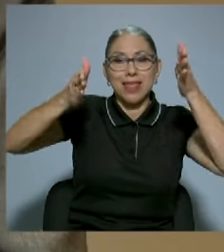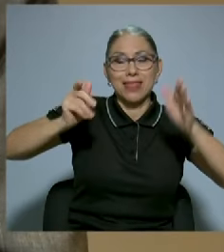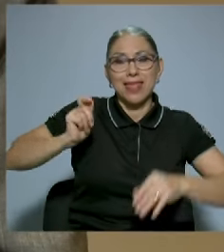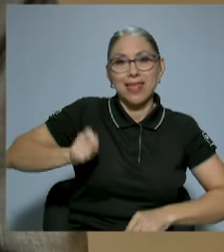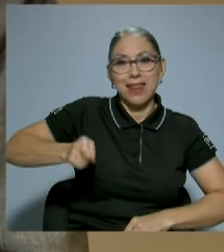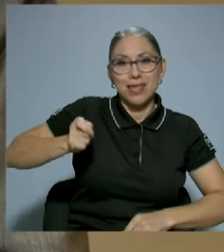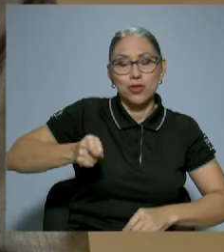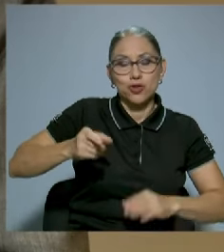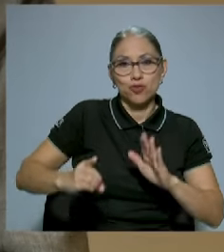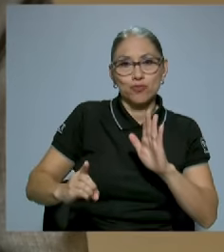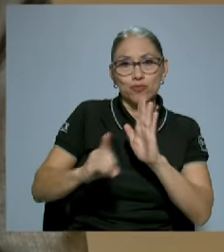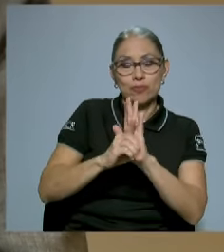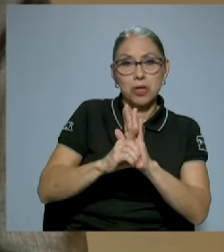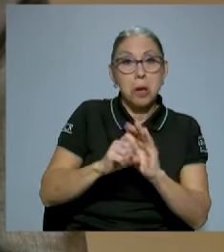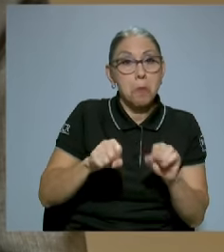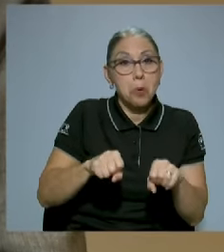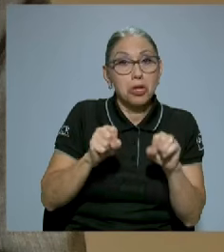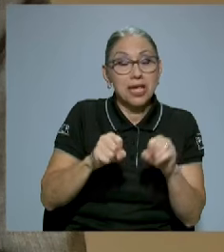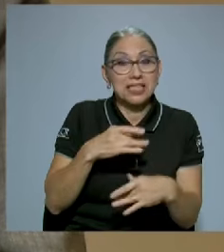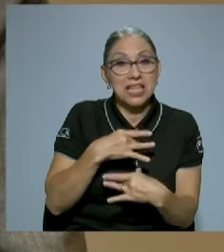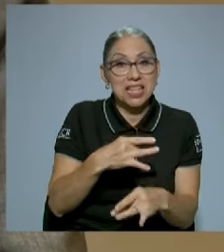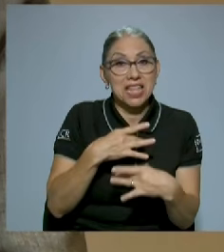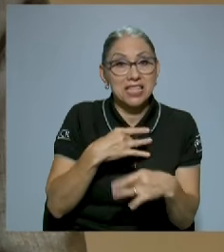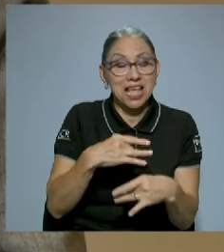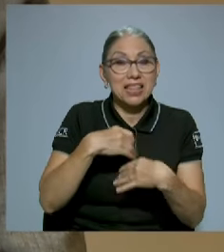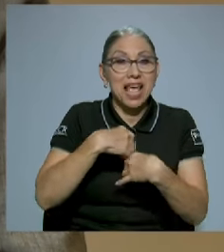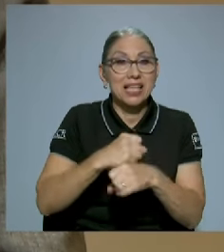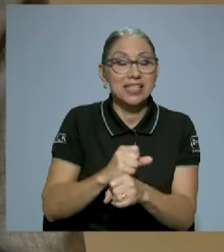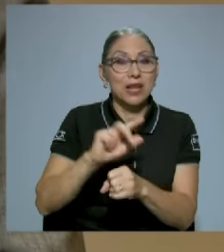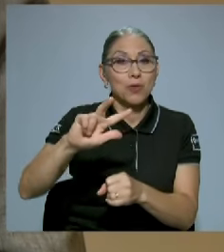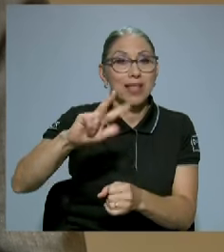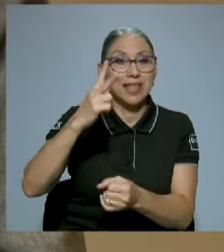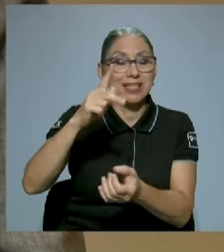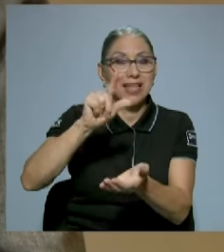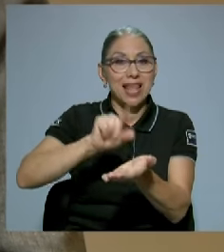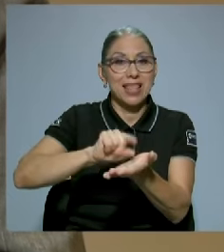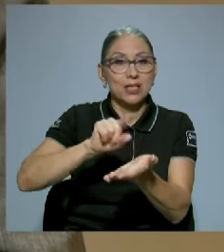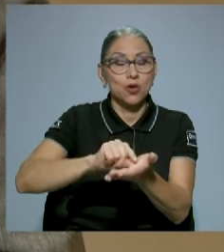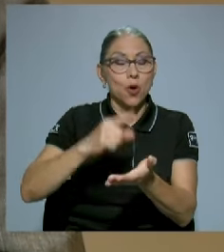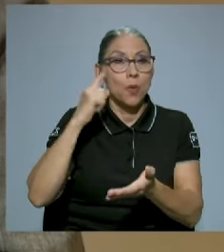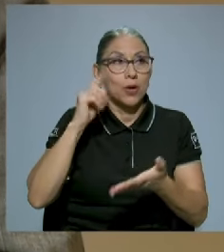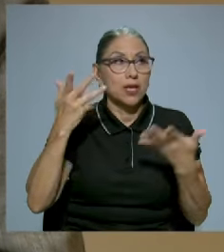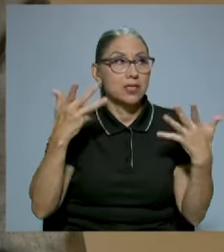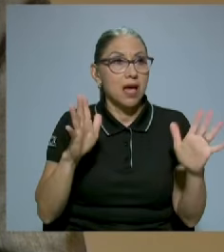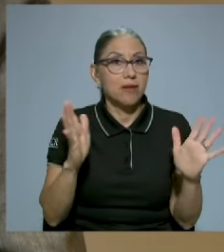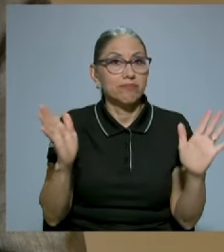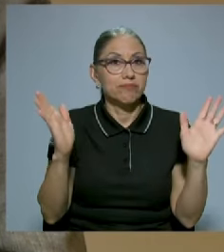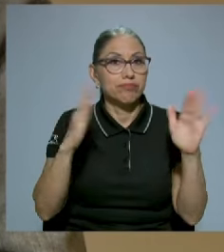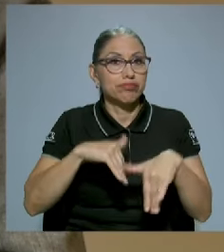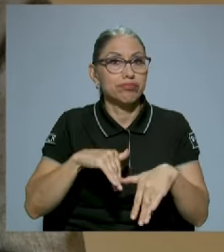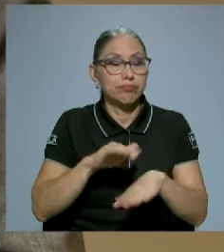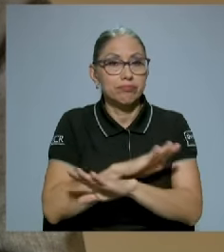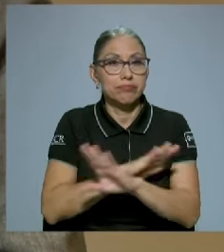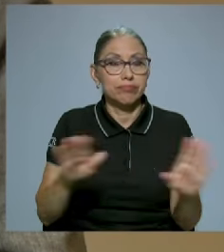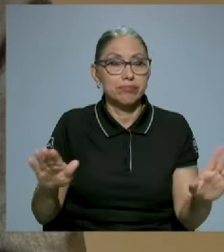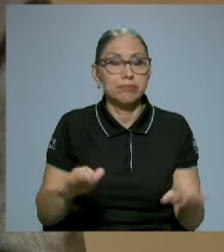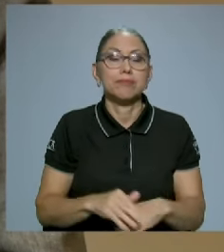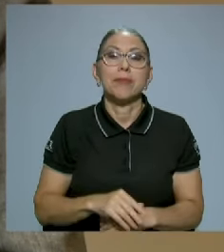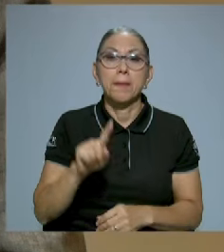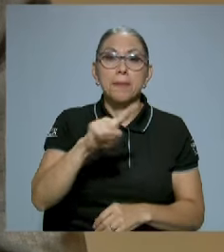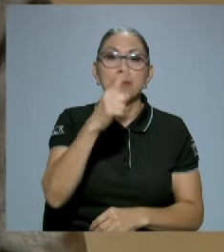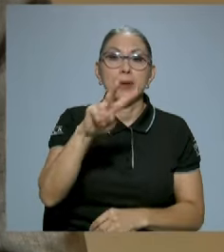ser interesante hacer una tercera edición, porque ella está totalmente agotada, las dos primeras.